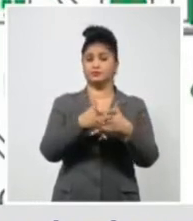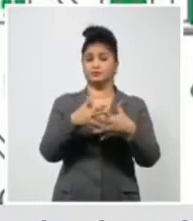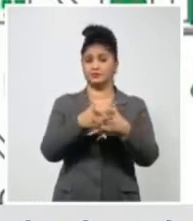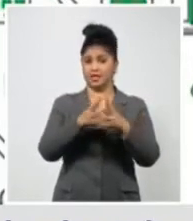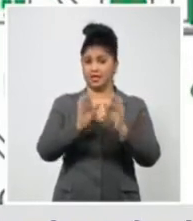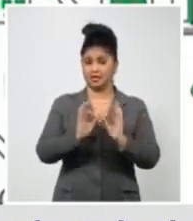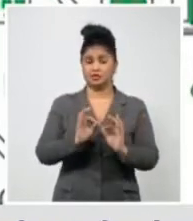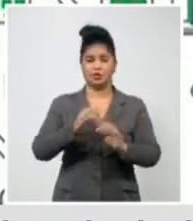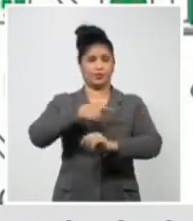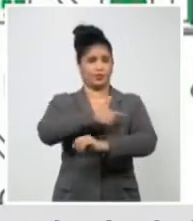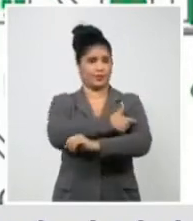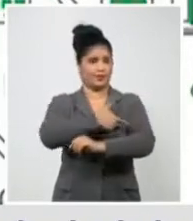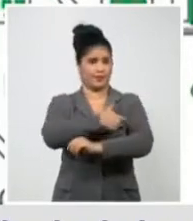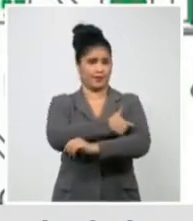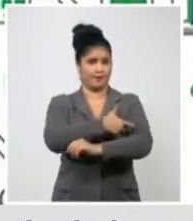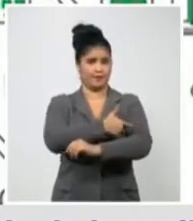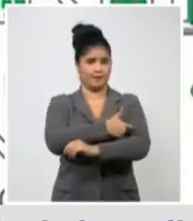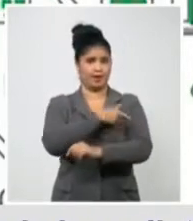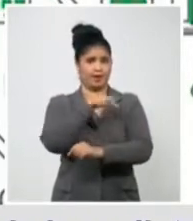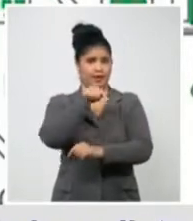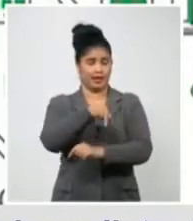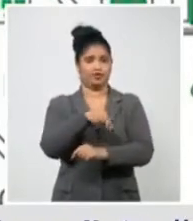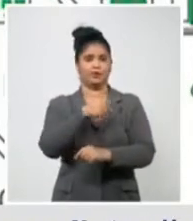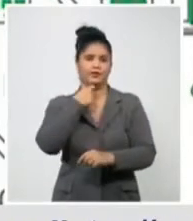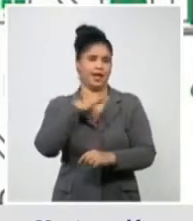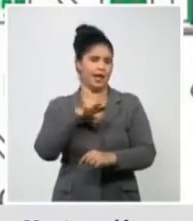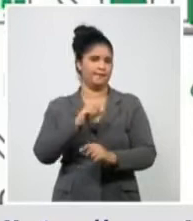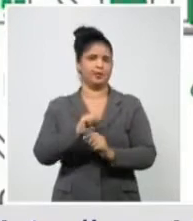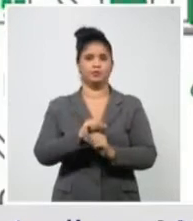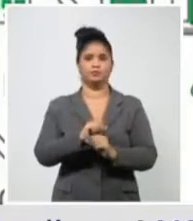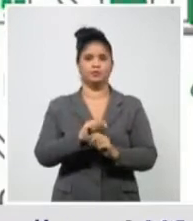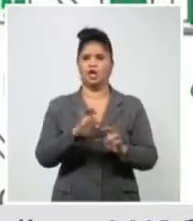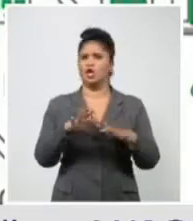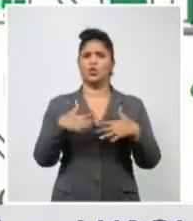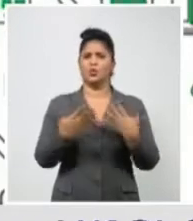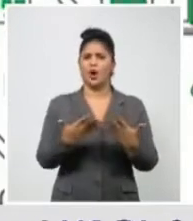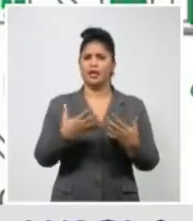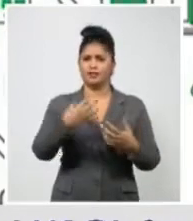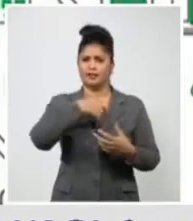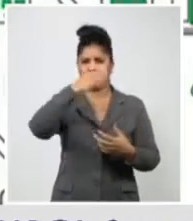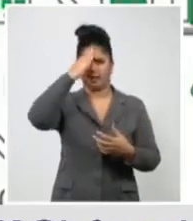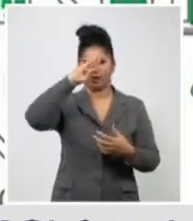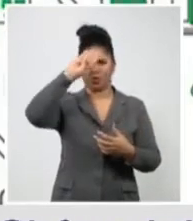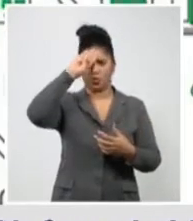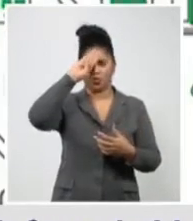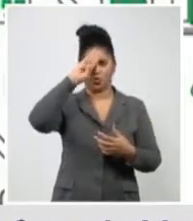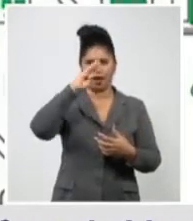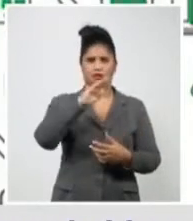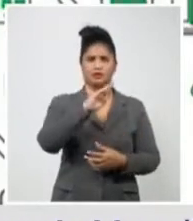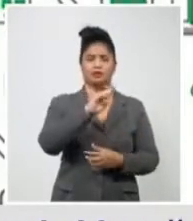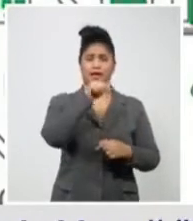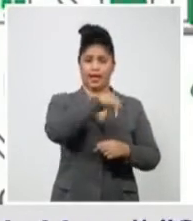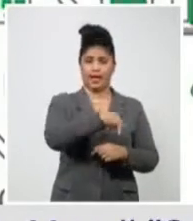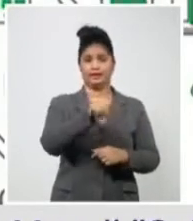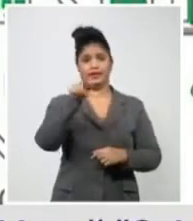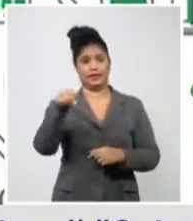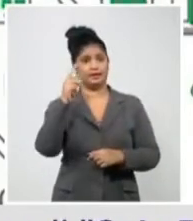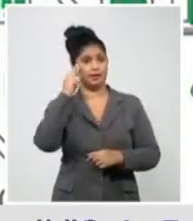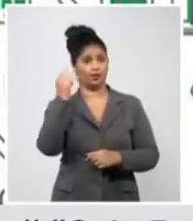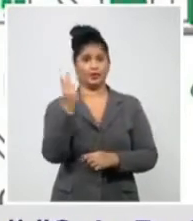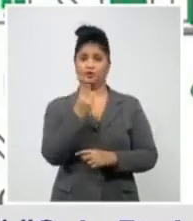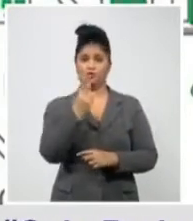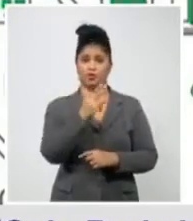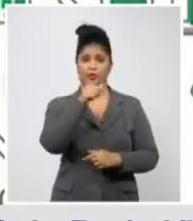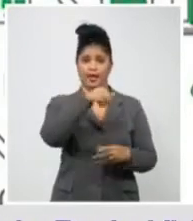de una variante, ya sea la del Reino Unido, la de Sudáfrica o alguna otra. El otro día comentábamos que la